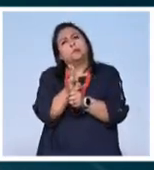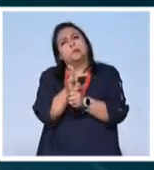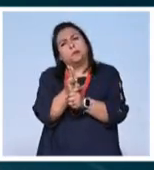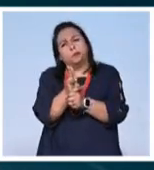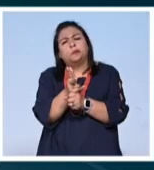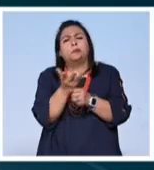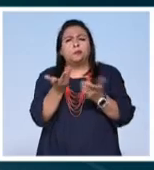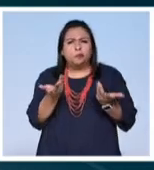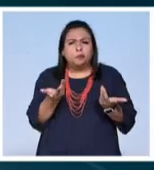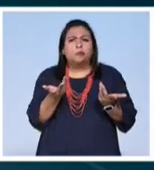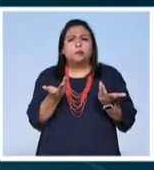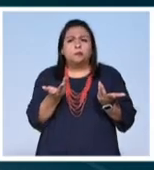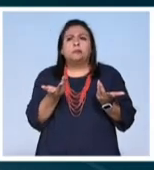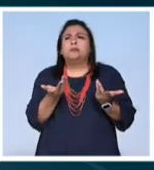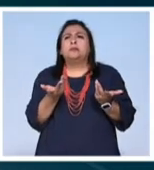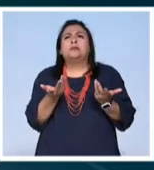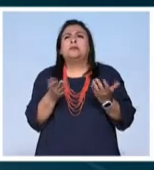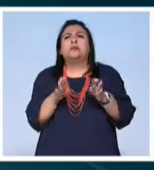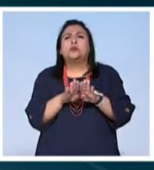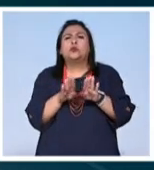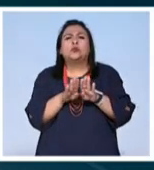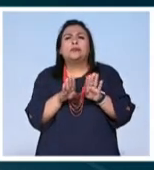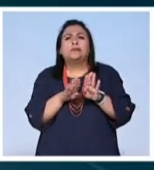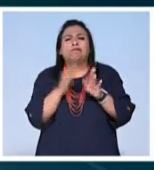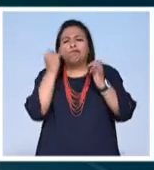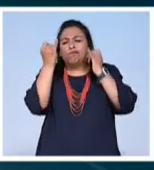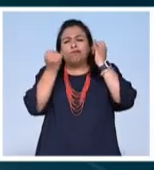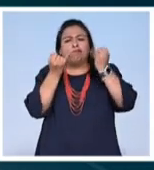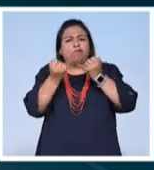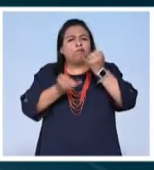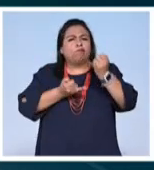como la dimensión del juego que me